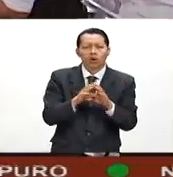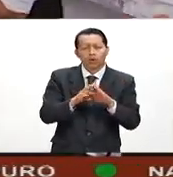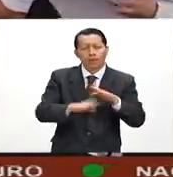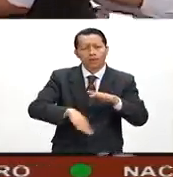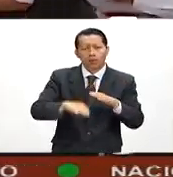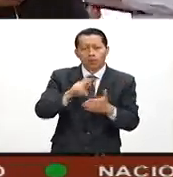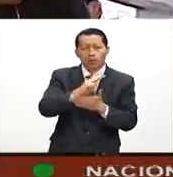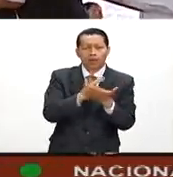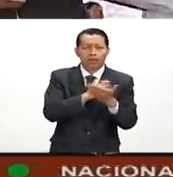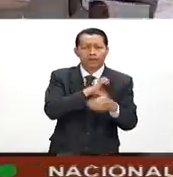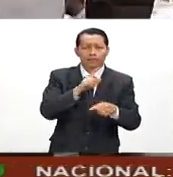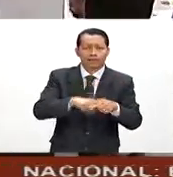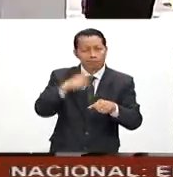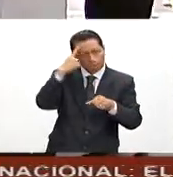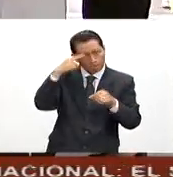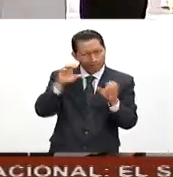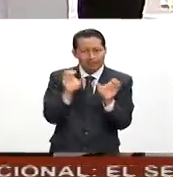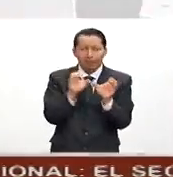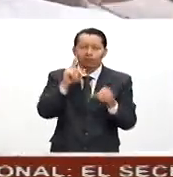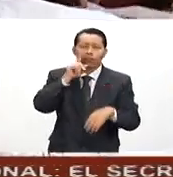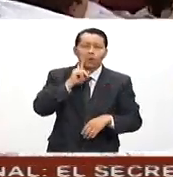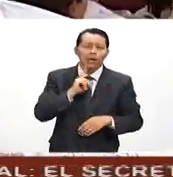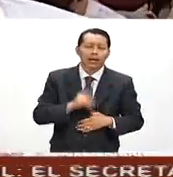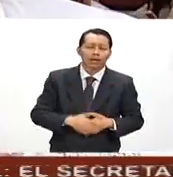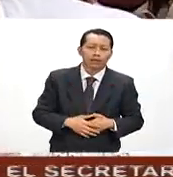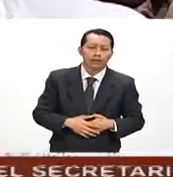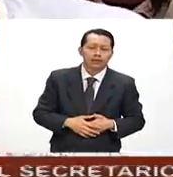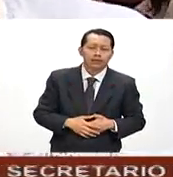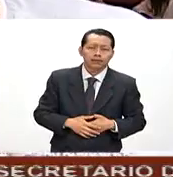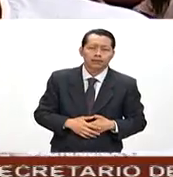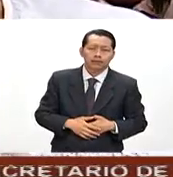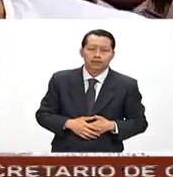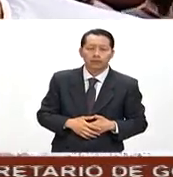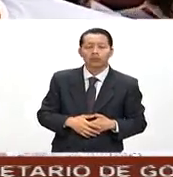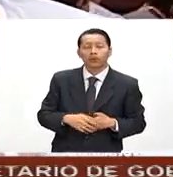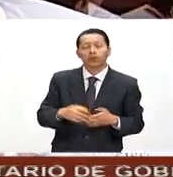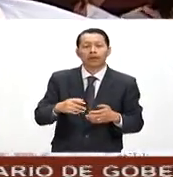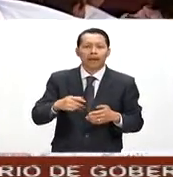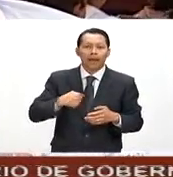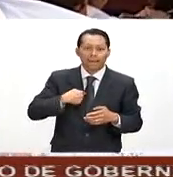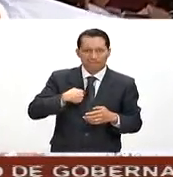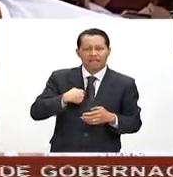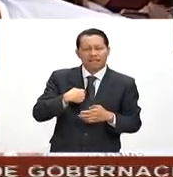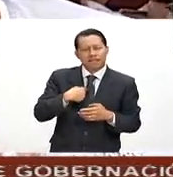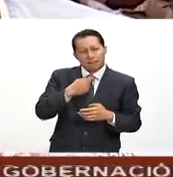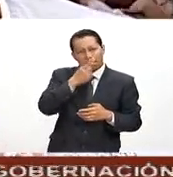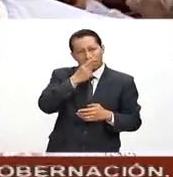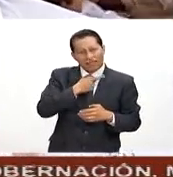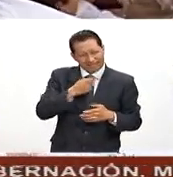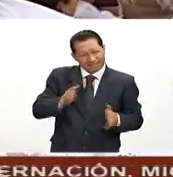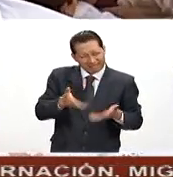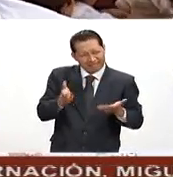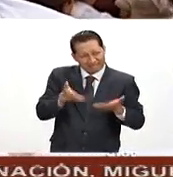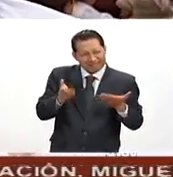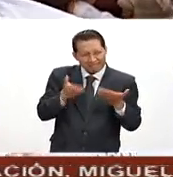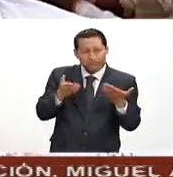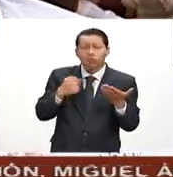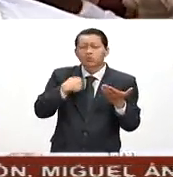del Programa Especial de Certificación para Mujeres. Pues me animaban y me animaban y yo decía, ¿por qué voy a aprender?